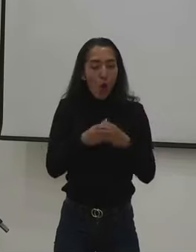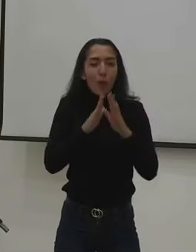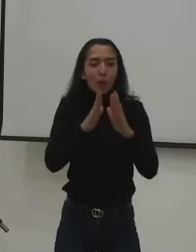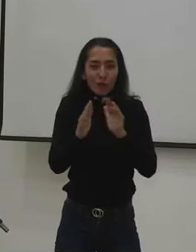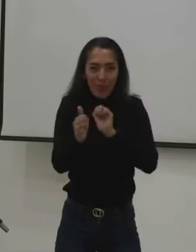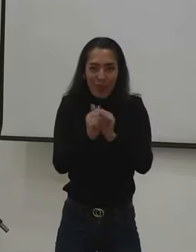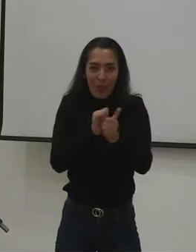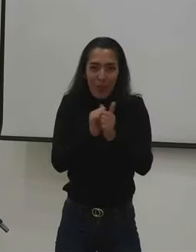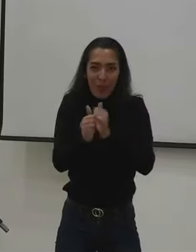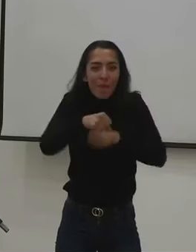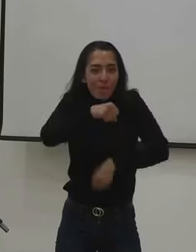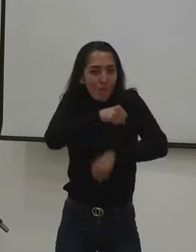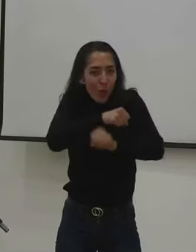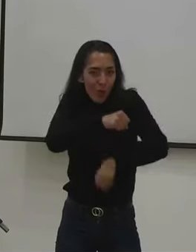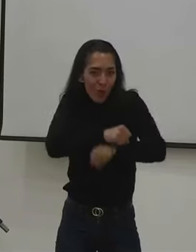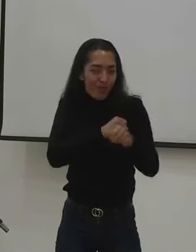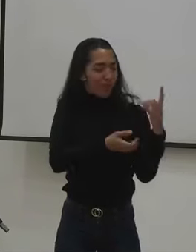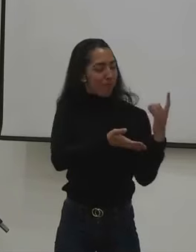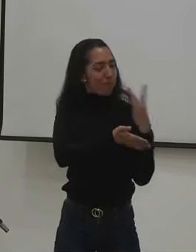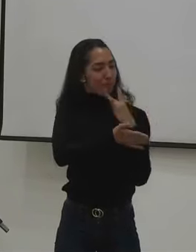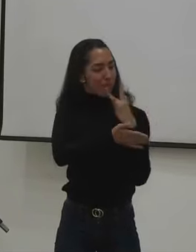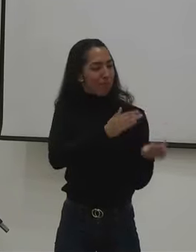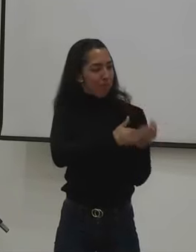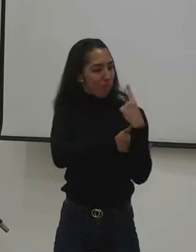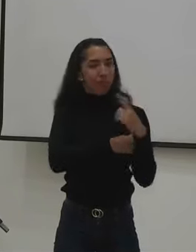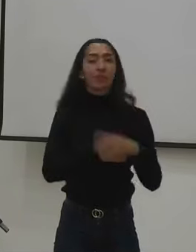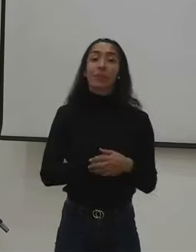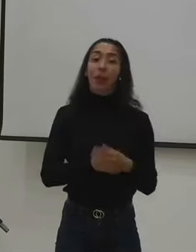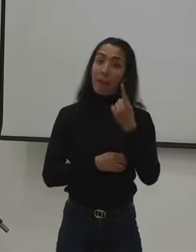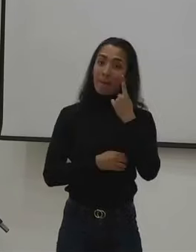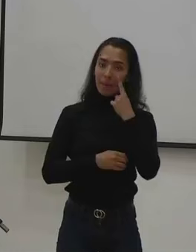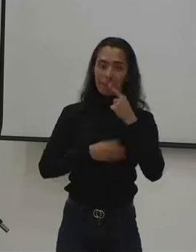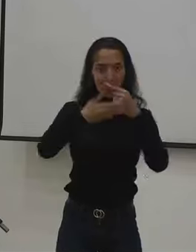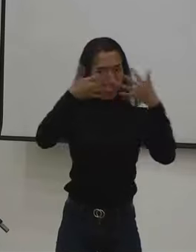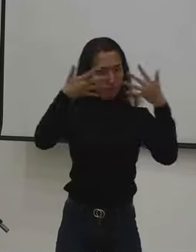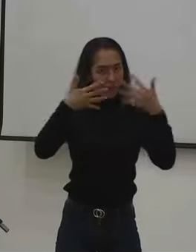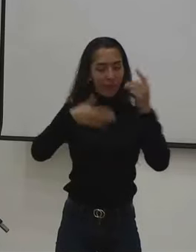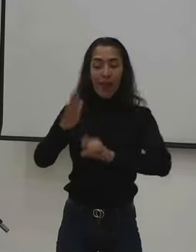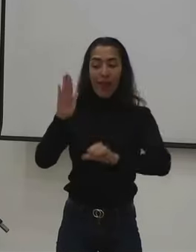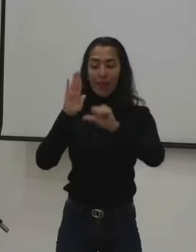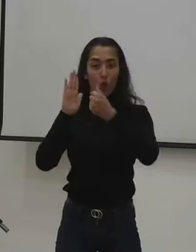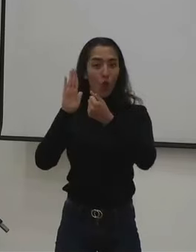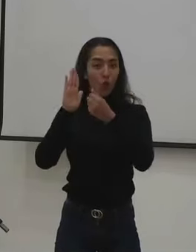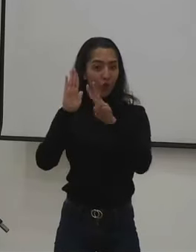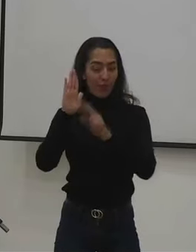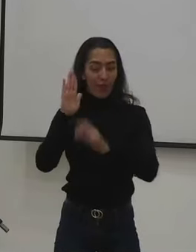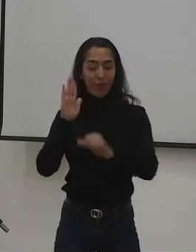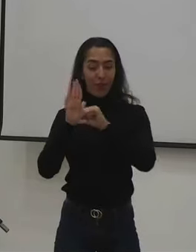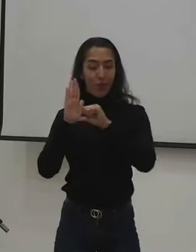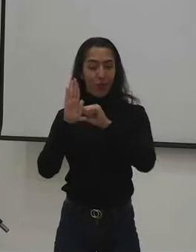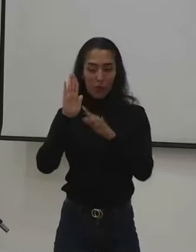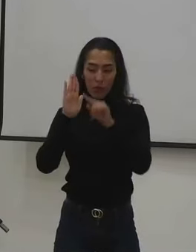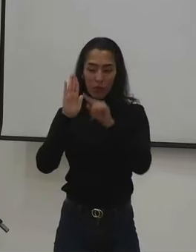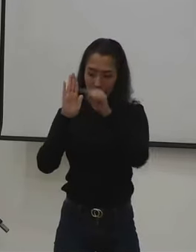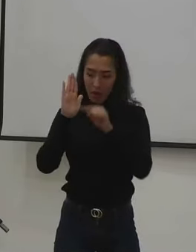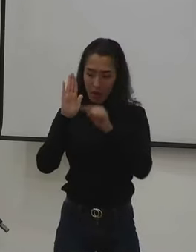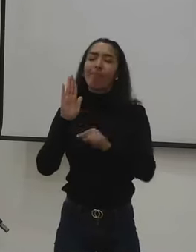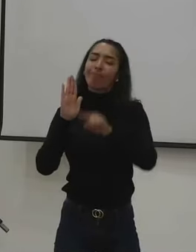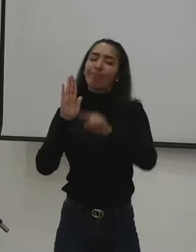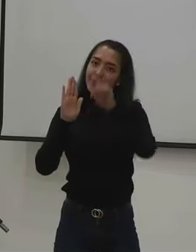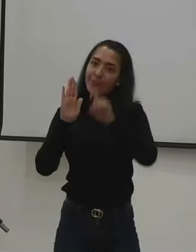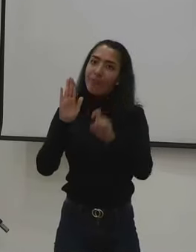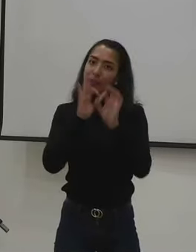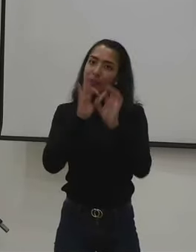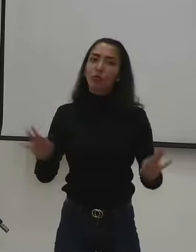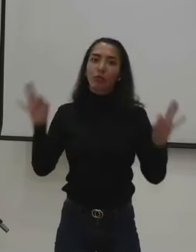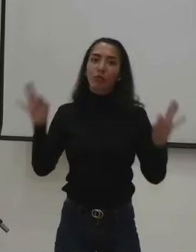Libanense Fútbol Club. Nos dice lo siguiente, artículos 12 y 14, se hace necesario establecer un periodo de